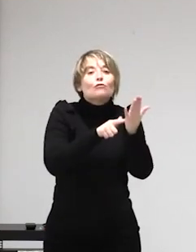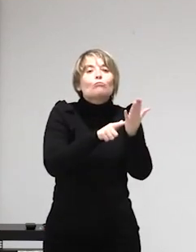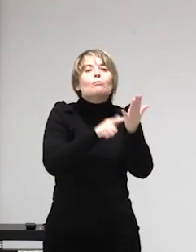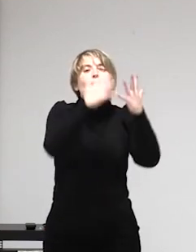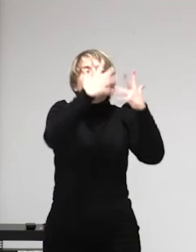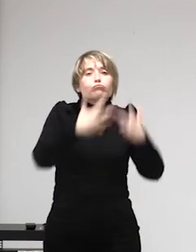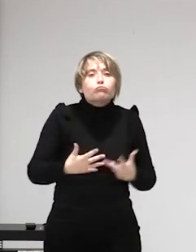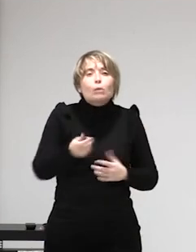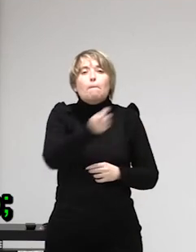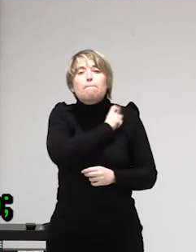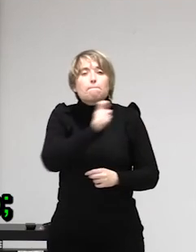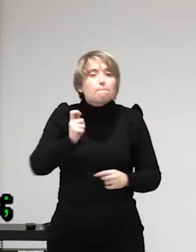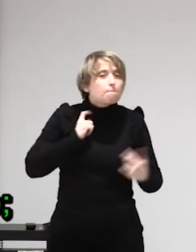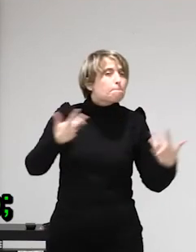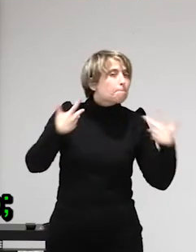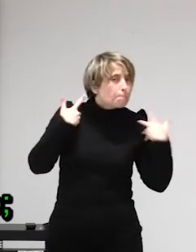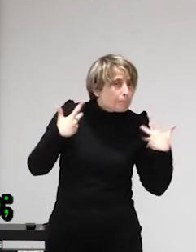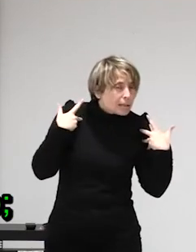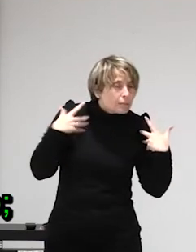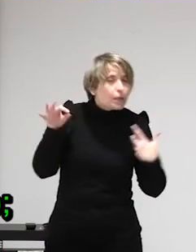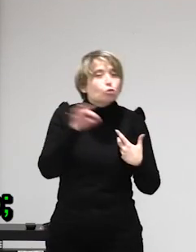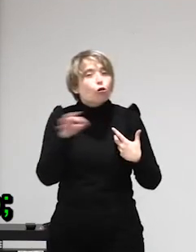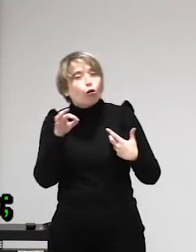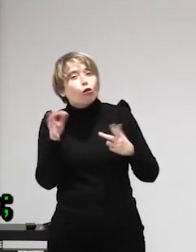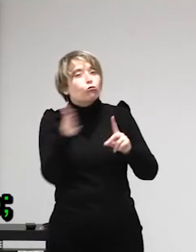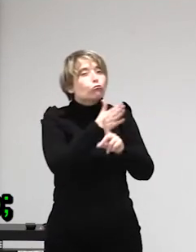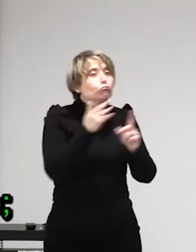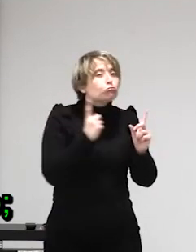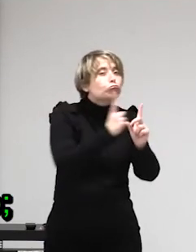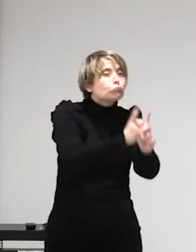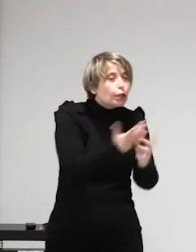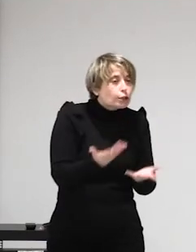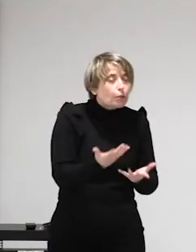en todo un año yo no digo que sea verídico que no esto es el informe del CITCO